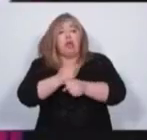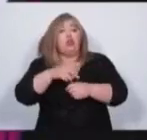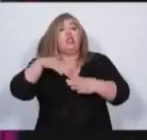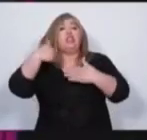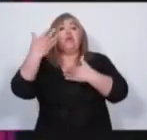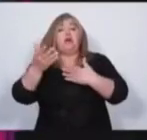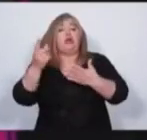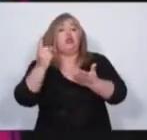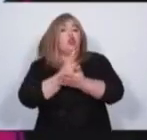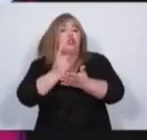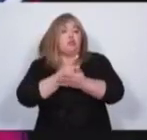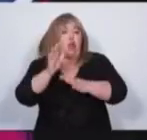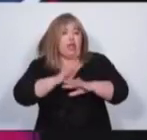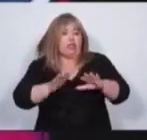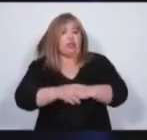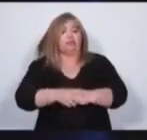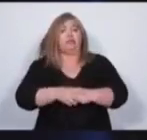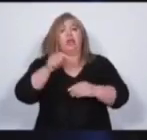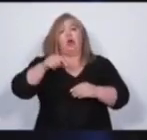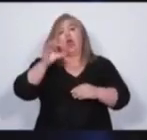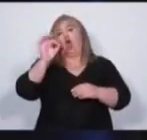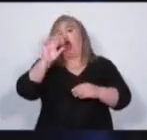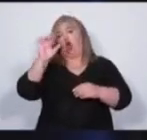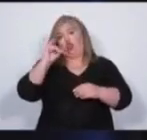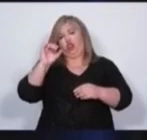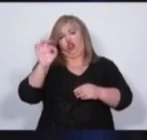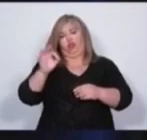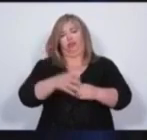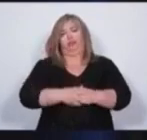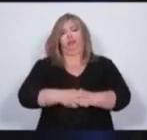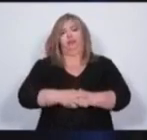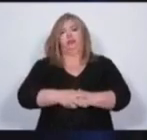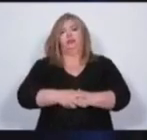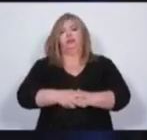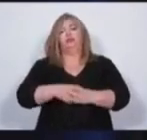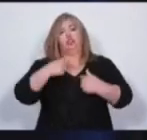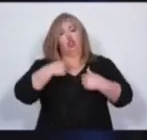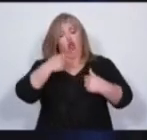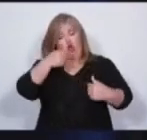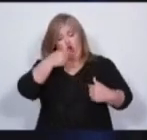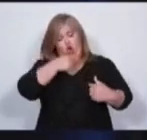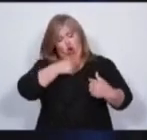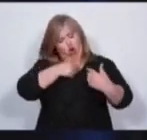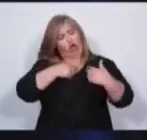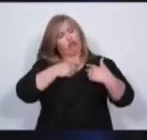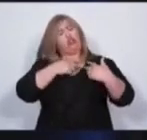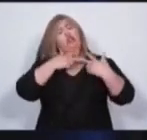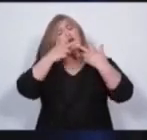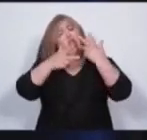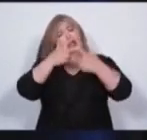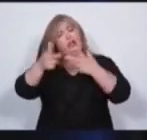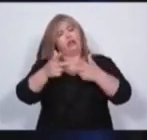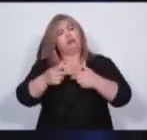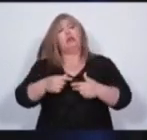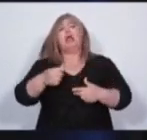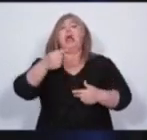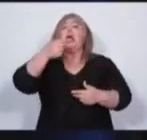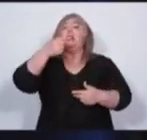Candidata, es el turno de Daniel Orozco. Hoy les quiero hablar con el corazón. Perdón, porque Mendoza me duele.